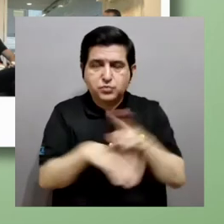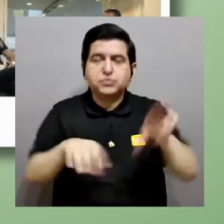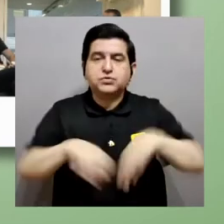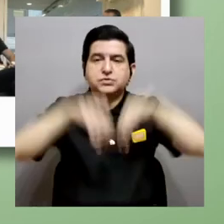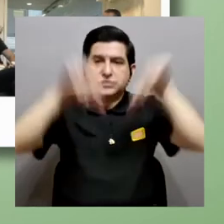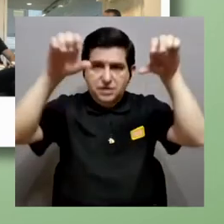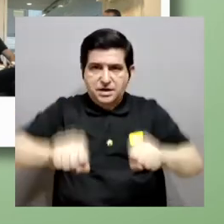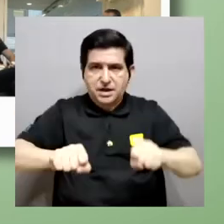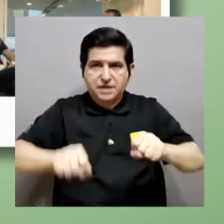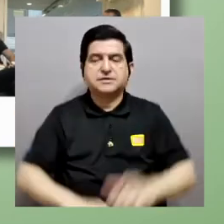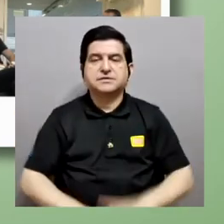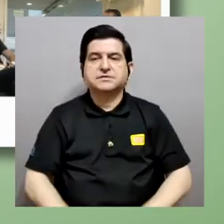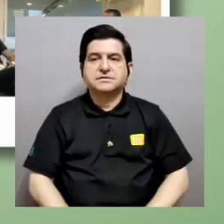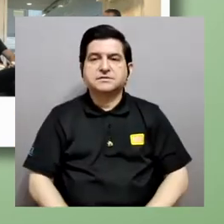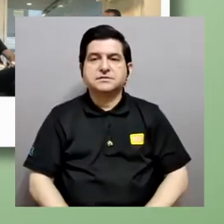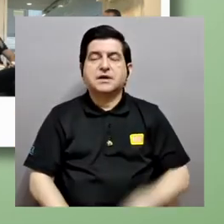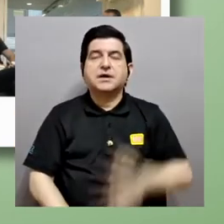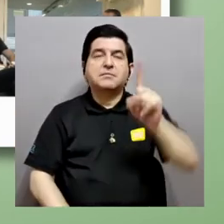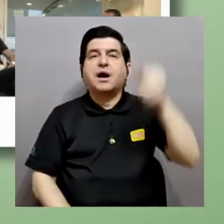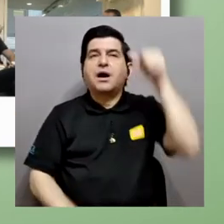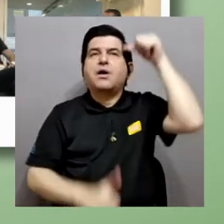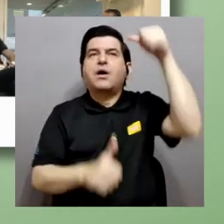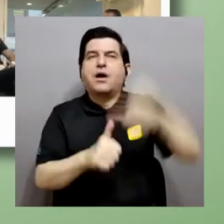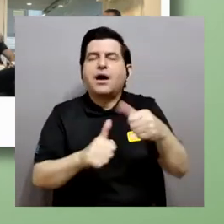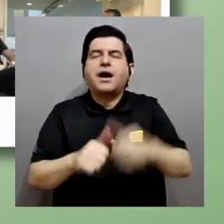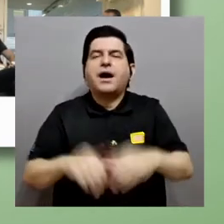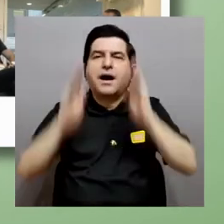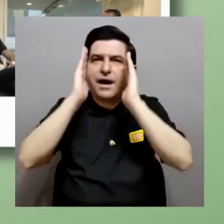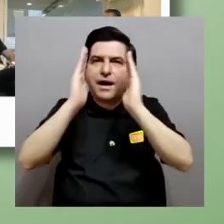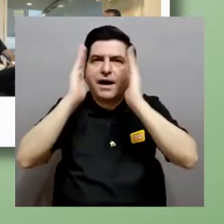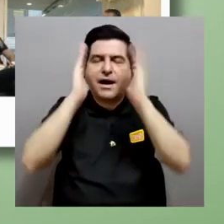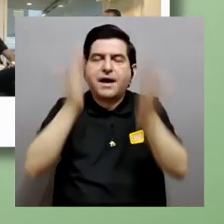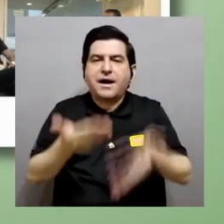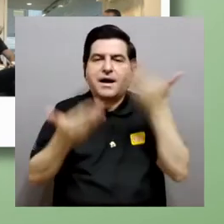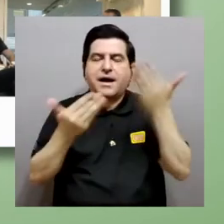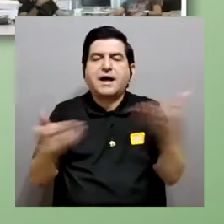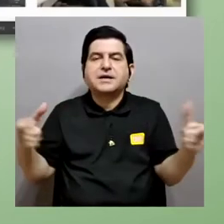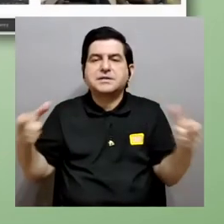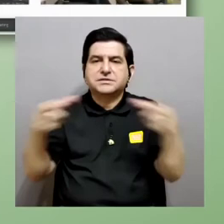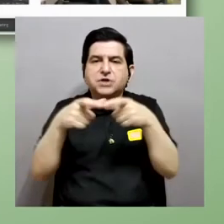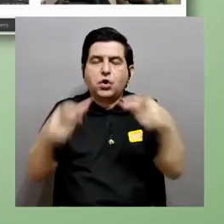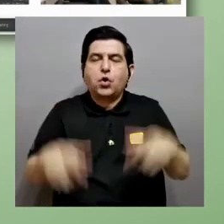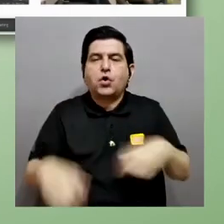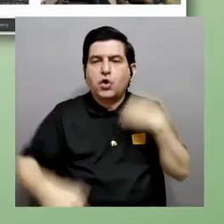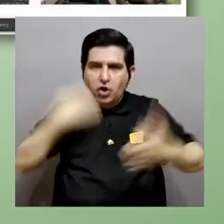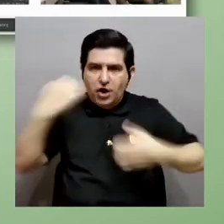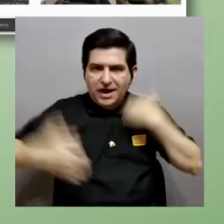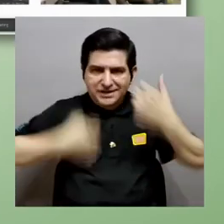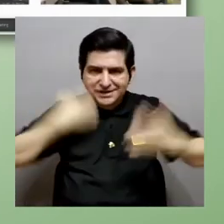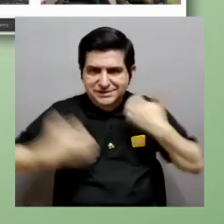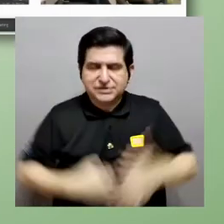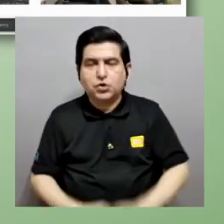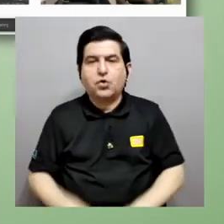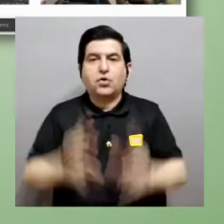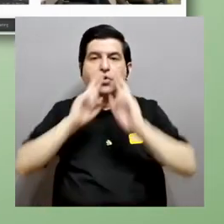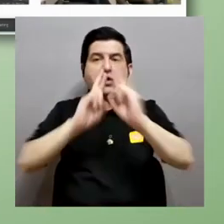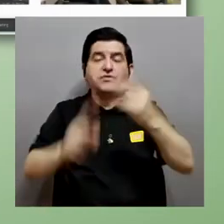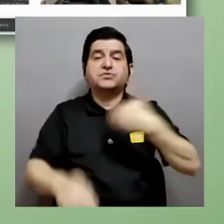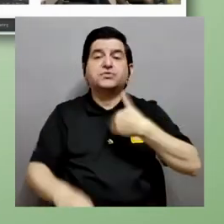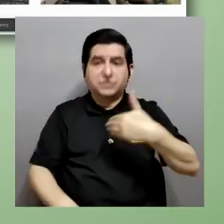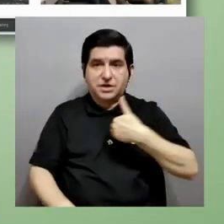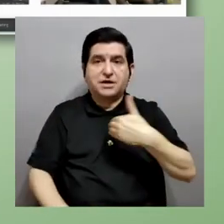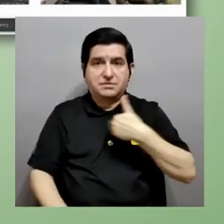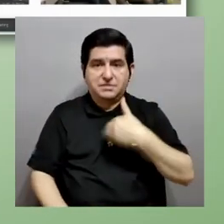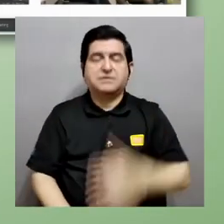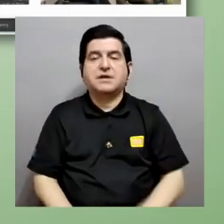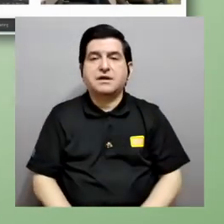el sistema fue un recordatorio para escuchar prácticamente una conexión emocional y este es el resultado que